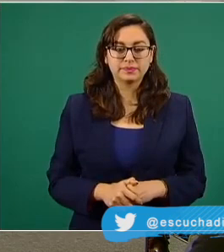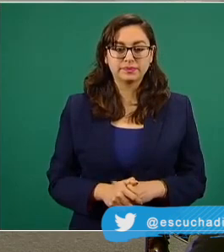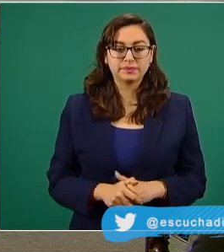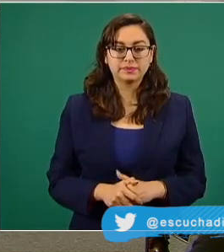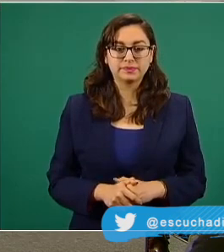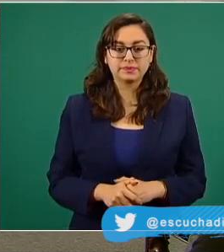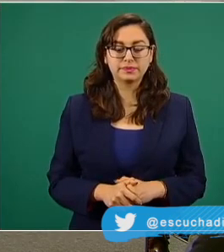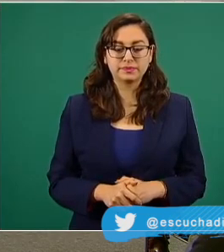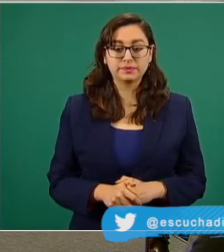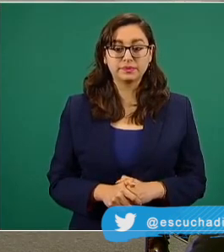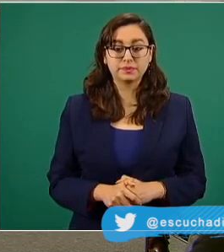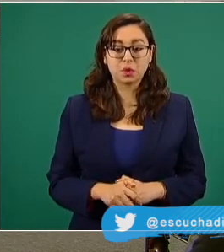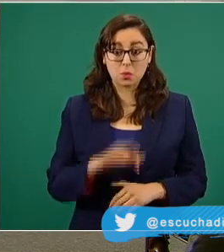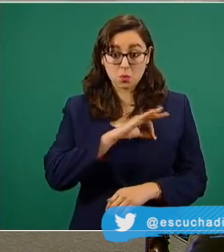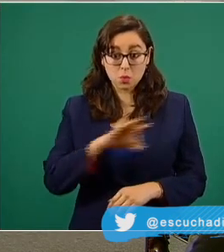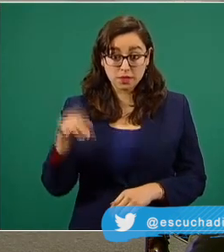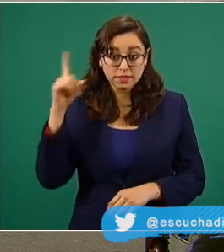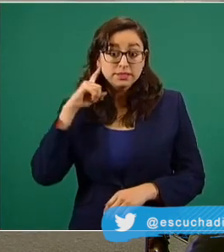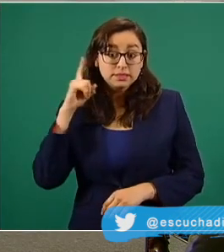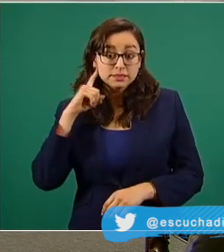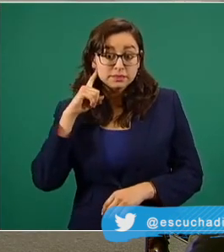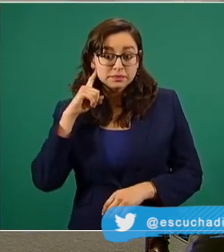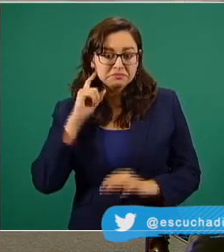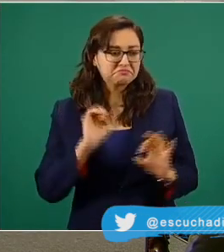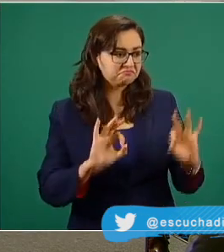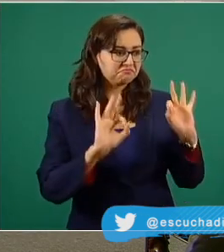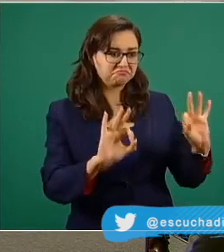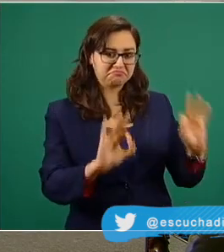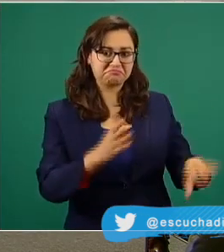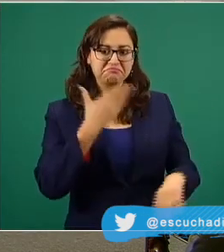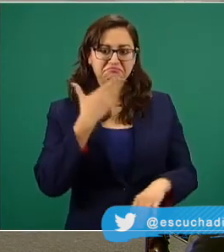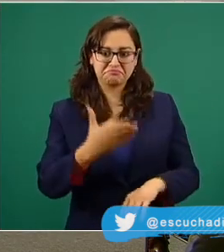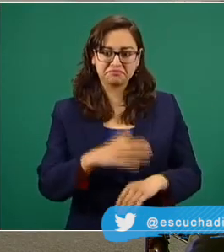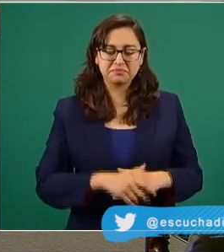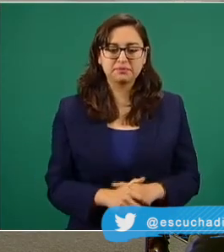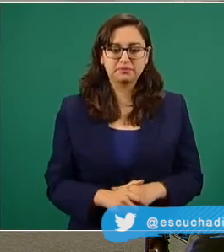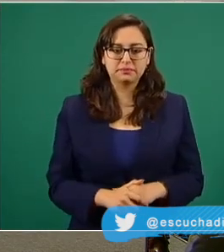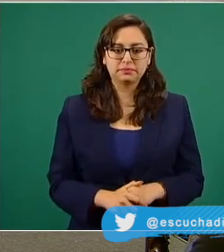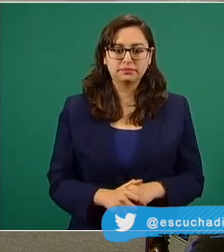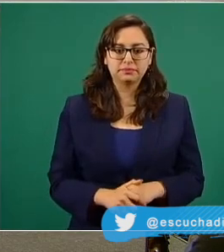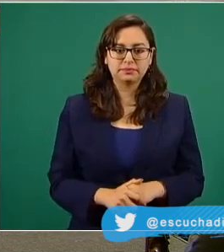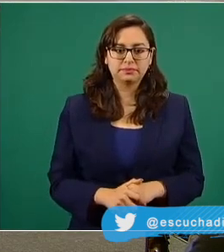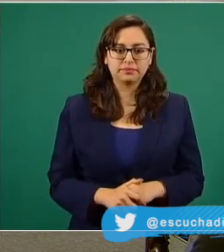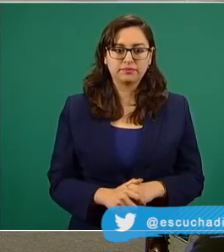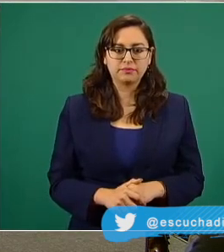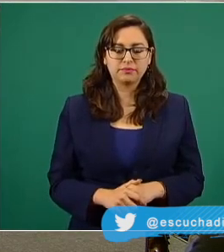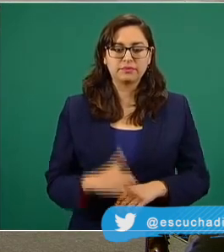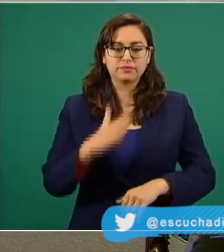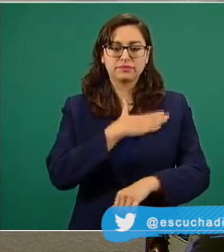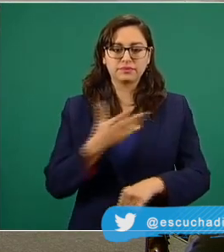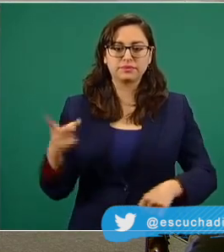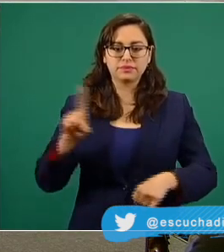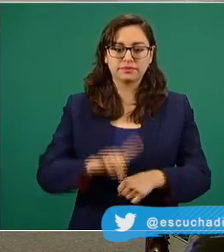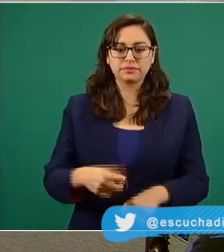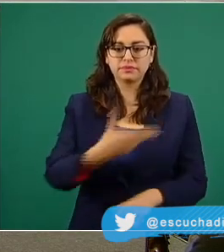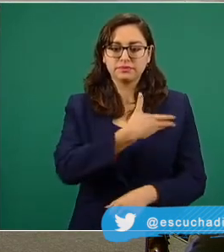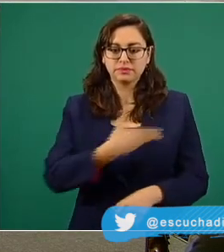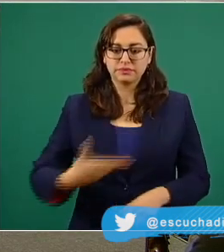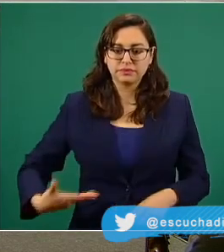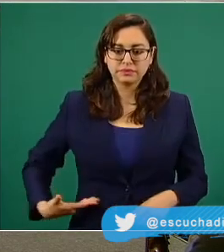¿Me escuchan? Sí, perfectamente. Muy buenos días, señor presidente.